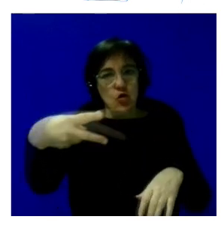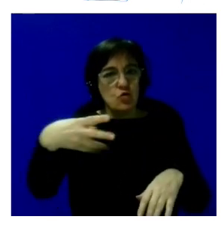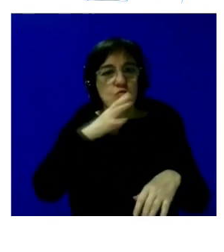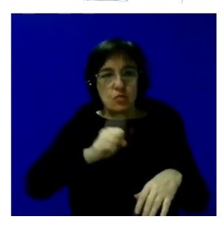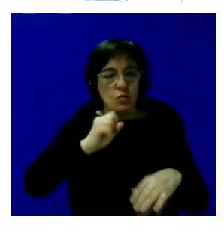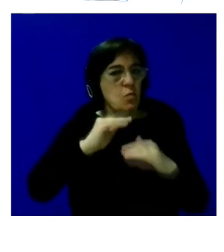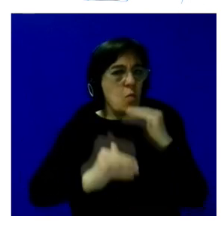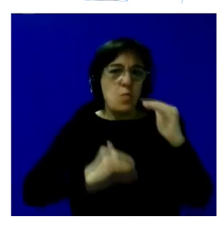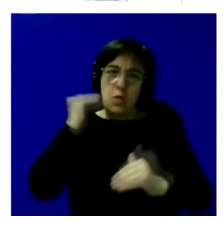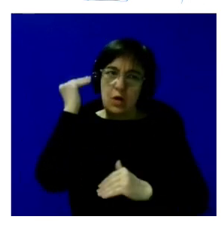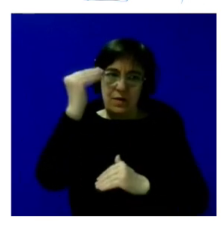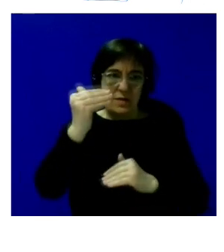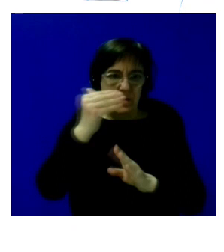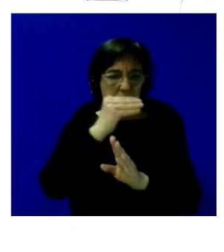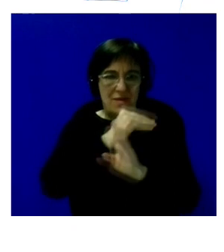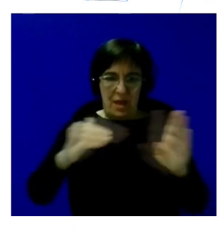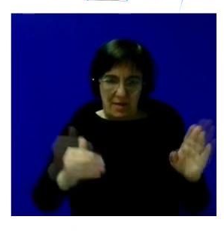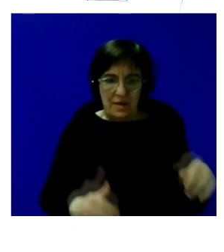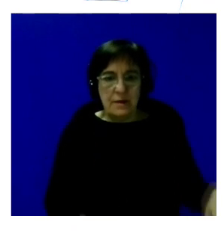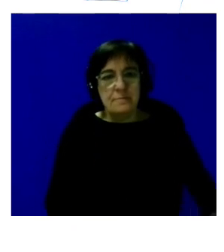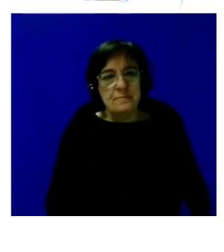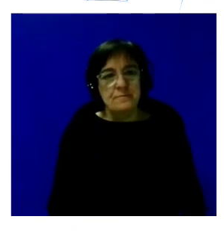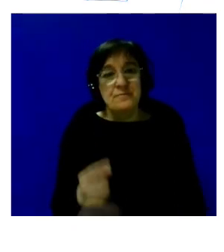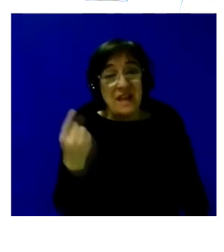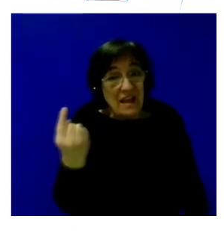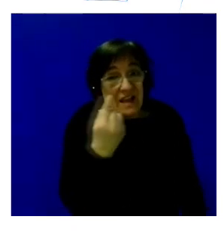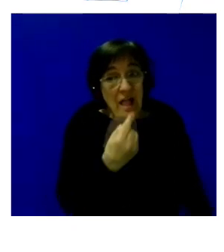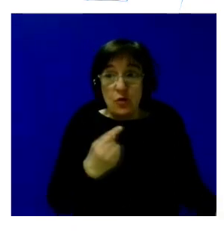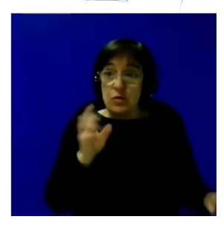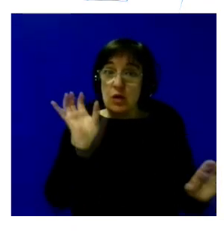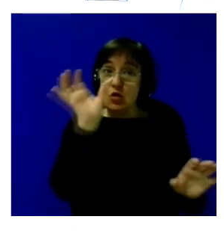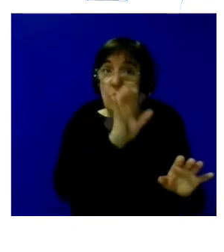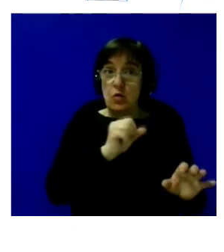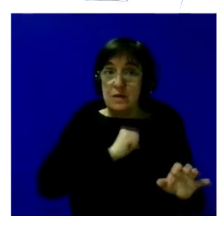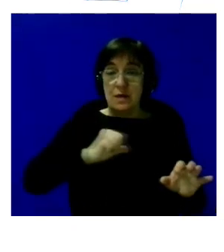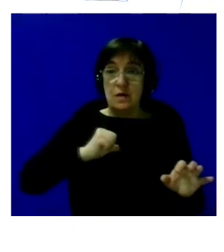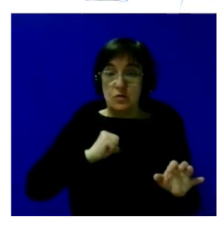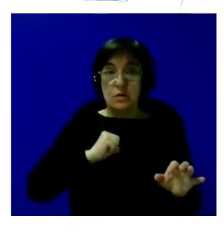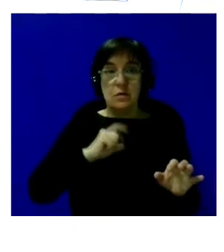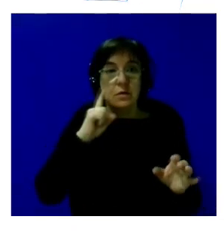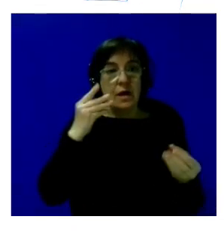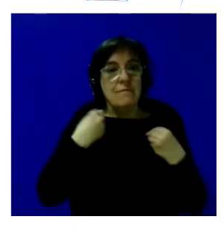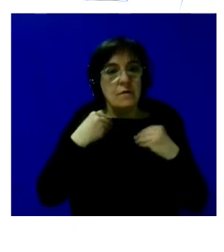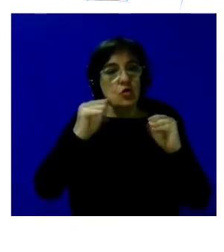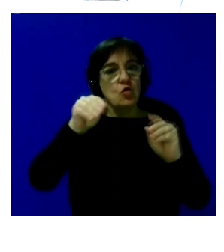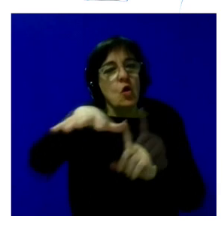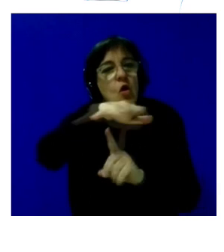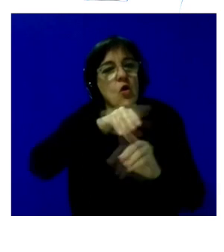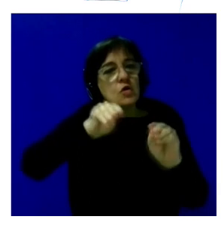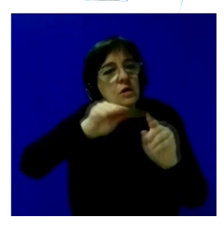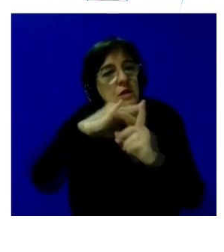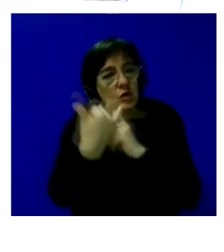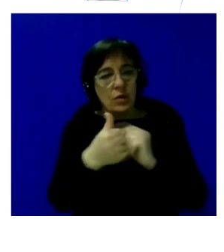por encima de la media cada una de las comunidades autónomas han tenido que vivir con su contexto particular